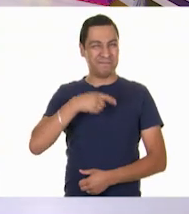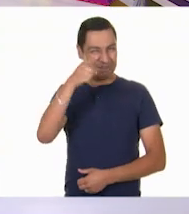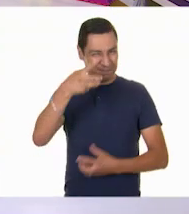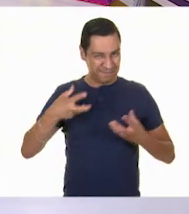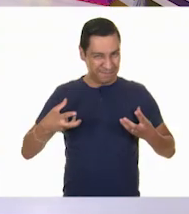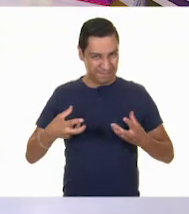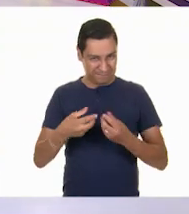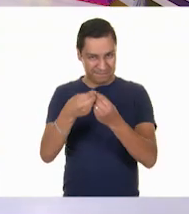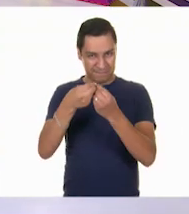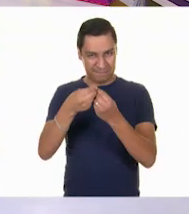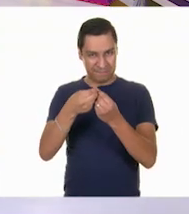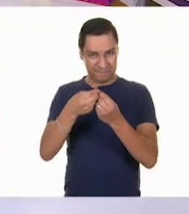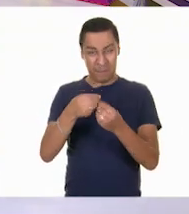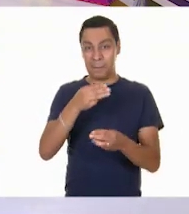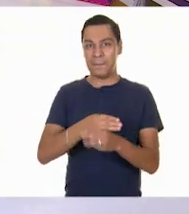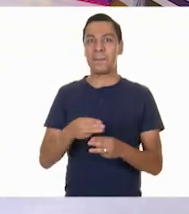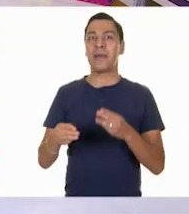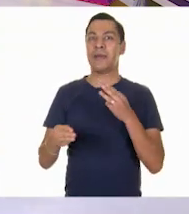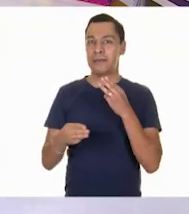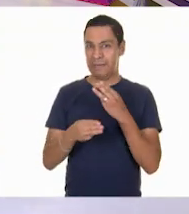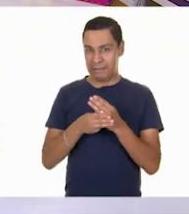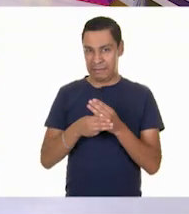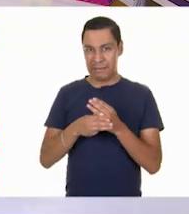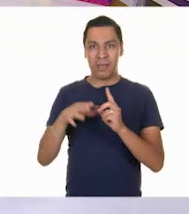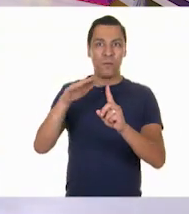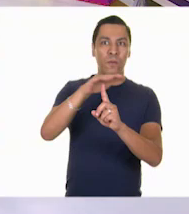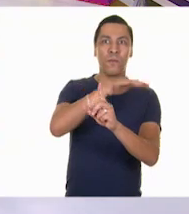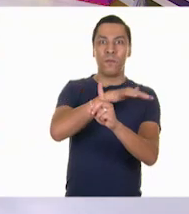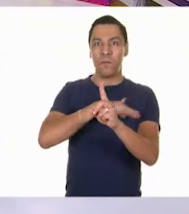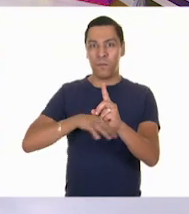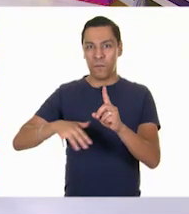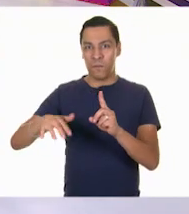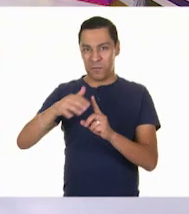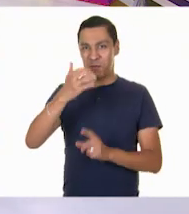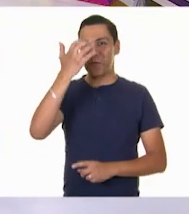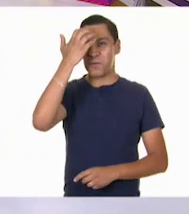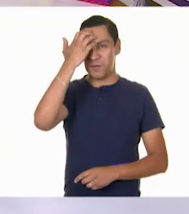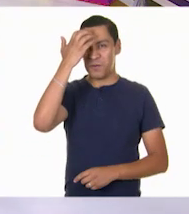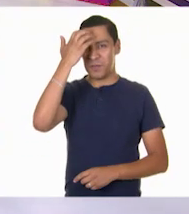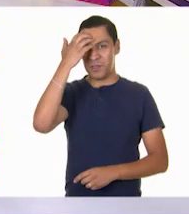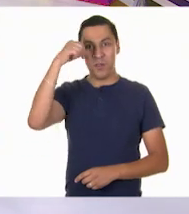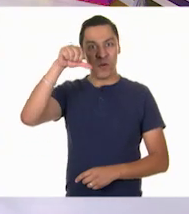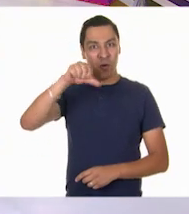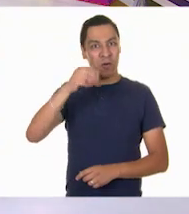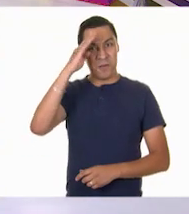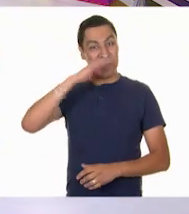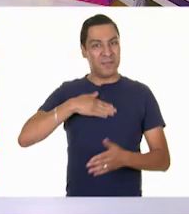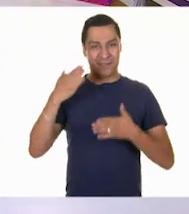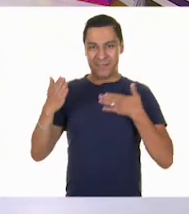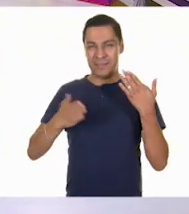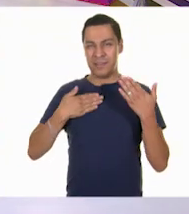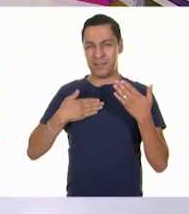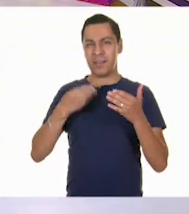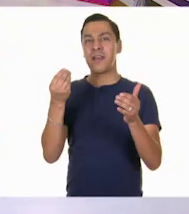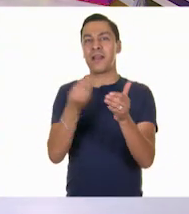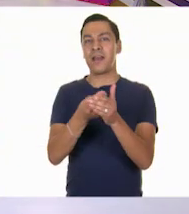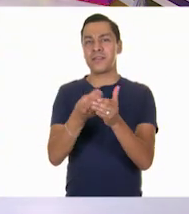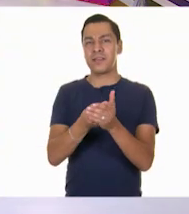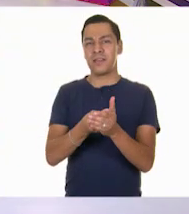Asignatura de Conocimiento del Medio. Y lo que vamos a ver el día de hoy va a estar súper divertido porque la clase se llama...